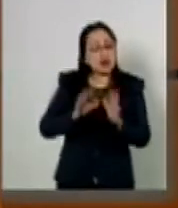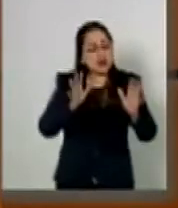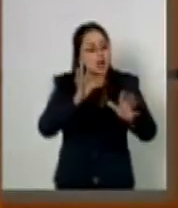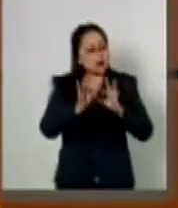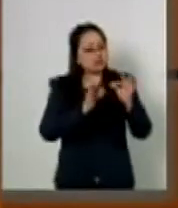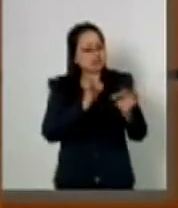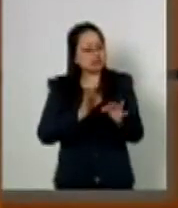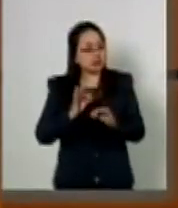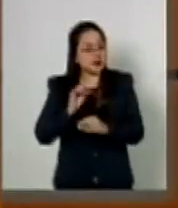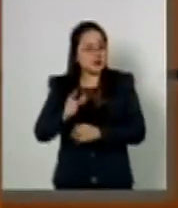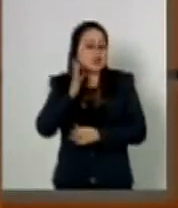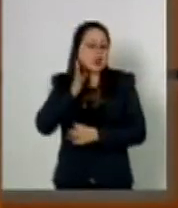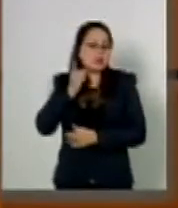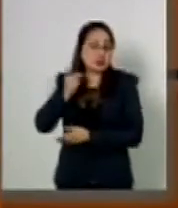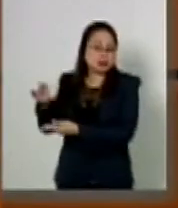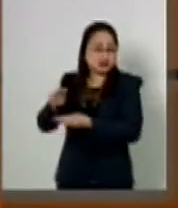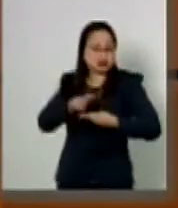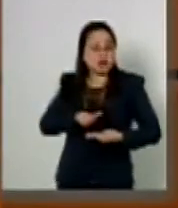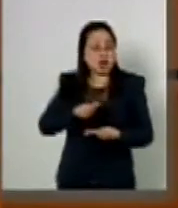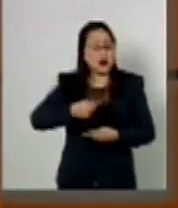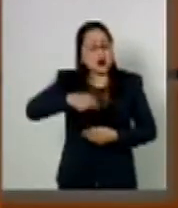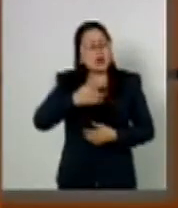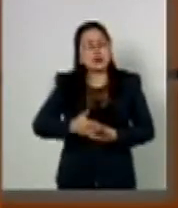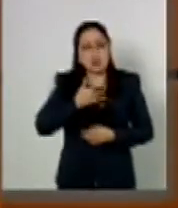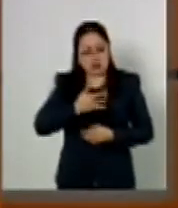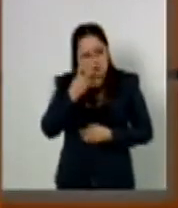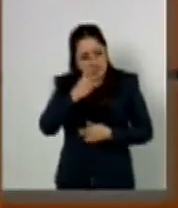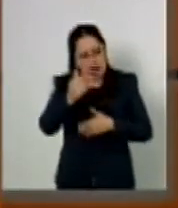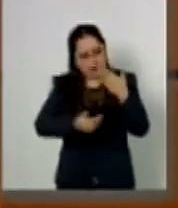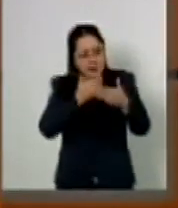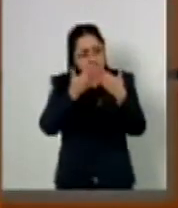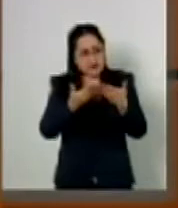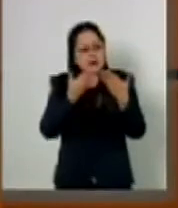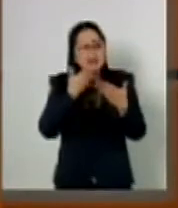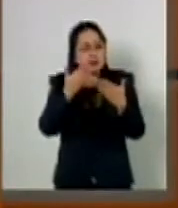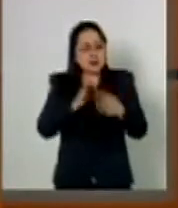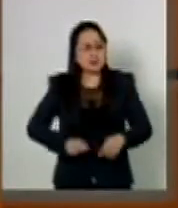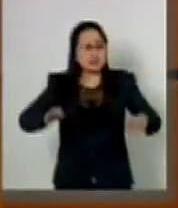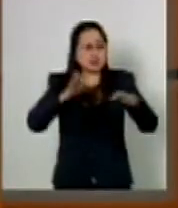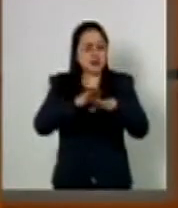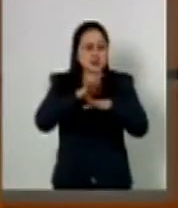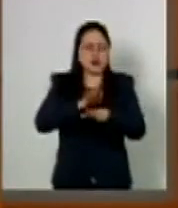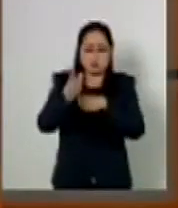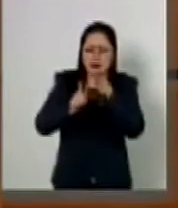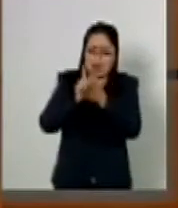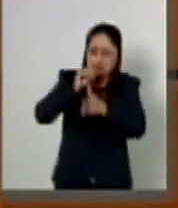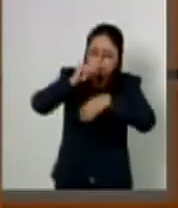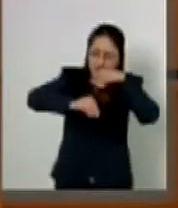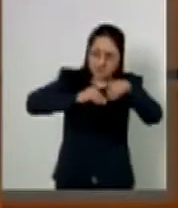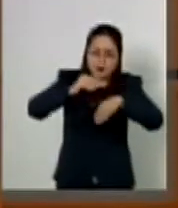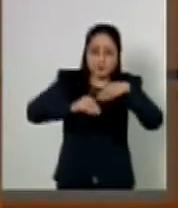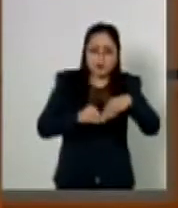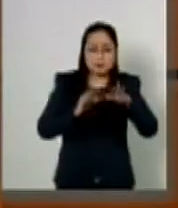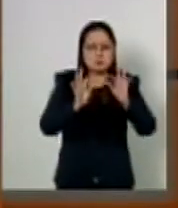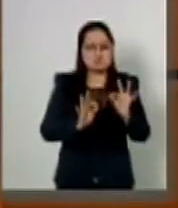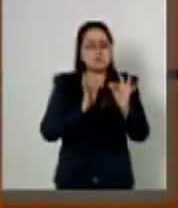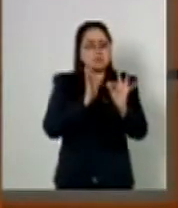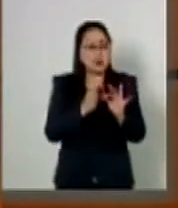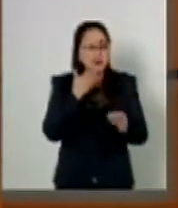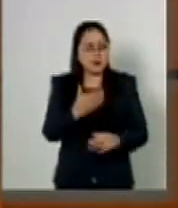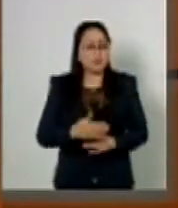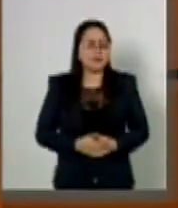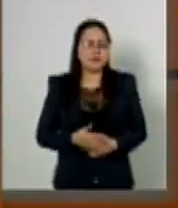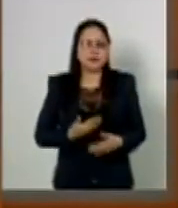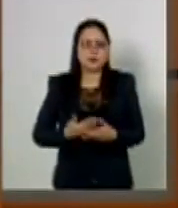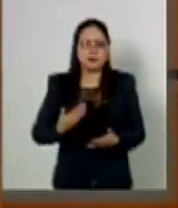enviada por la Cámara de Deputados se consideran importantes avances en la construcción de la ley. Sin embargo, y es la